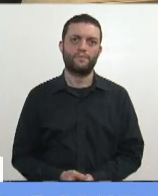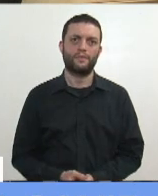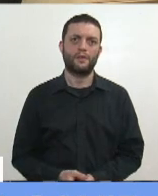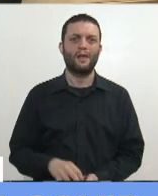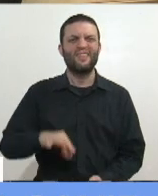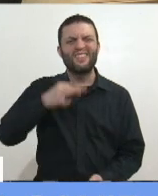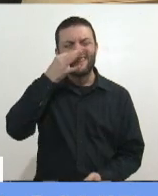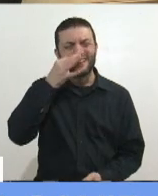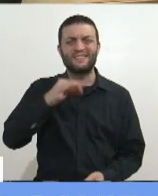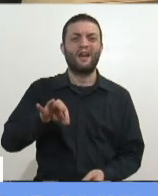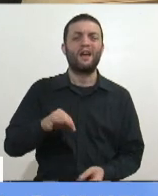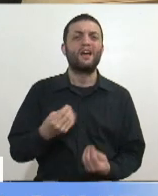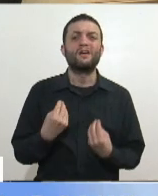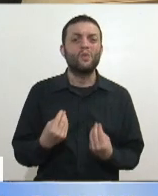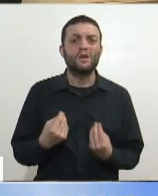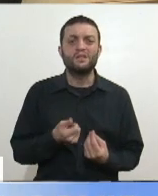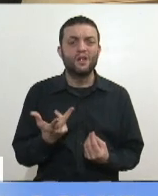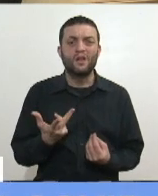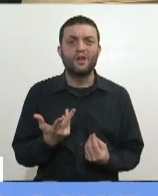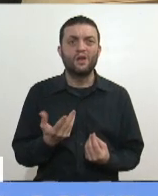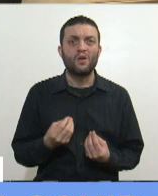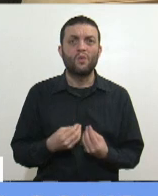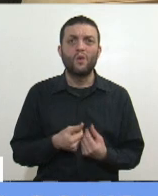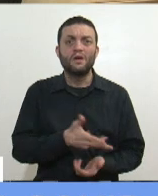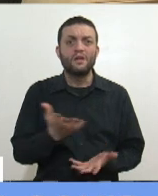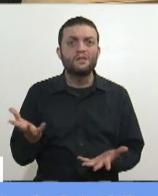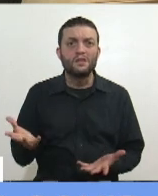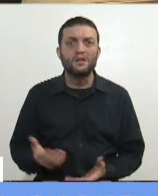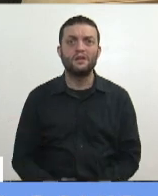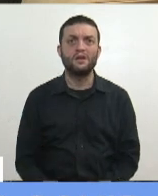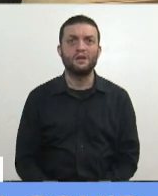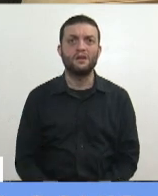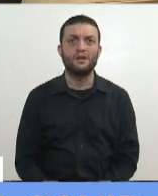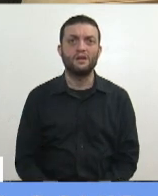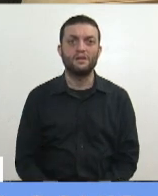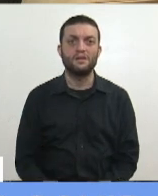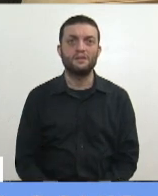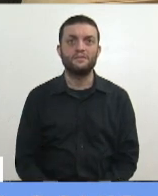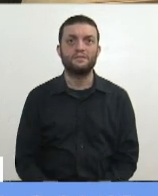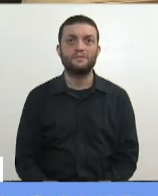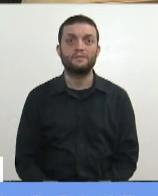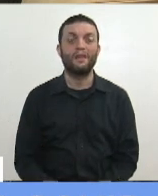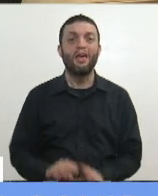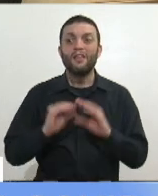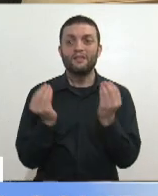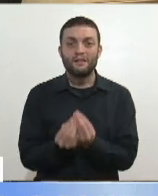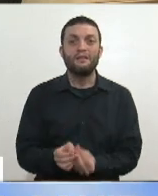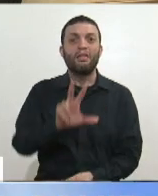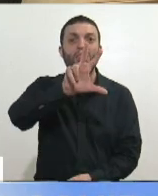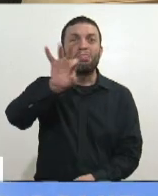Estamos testeando una tasa de positividad del 30%.